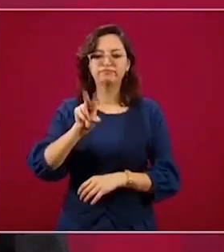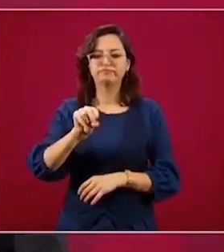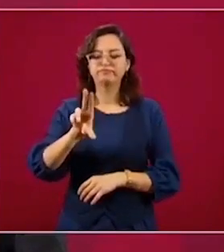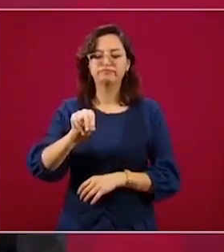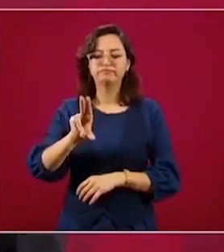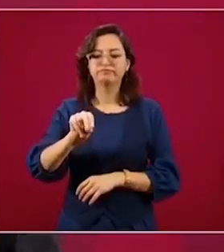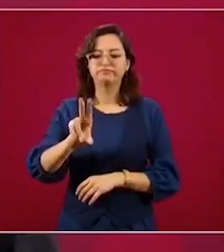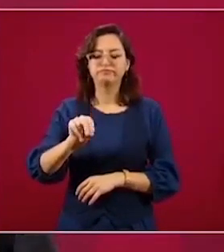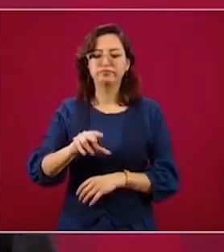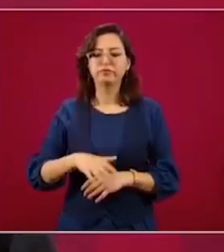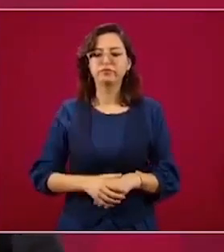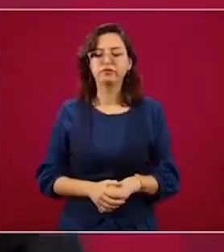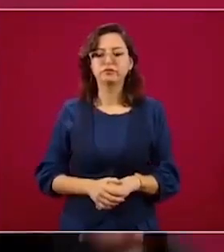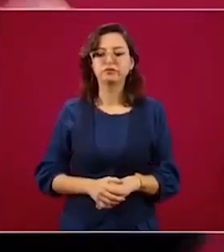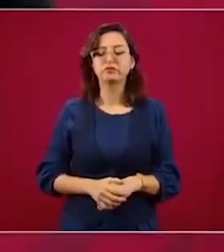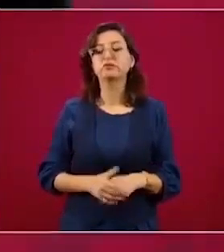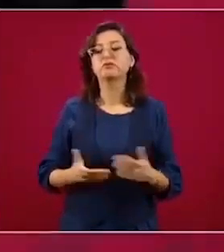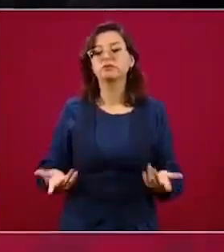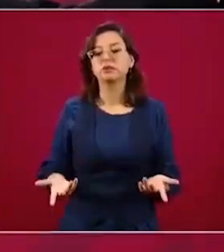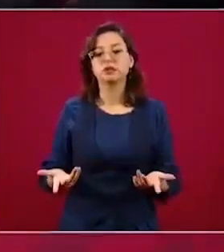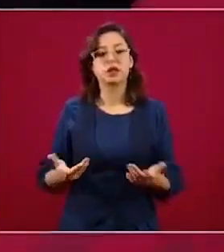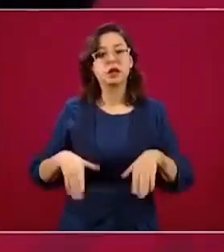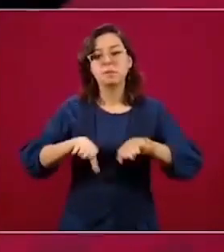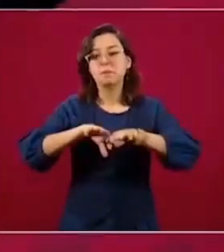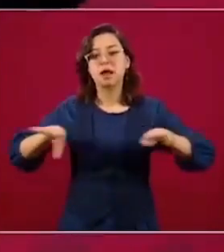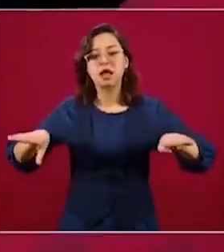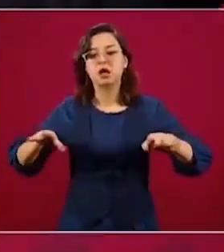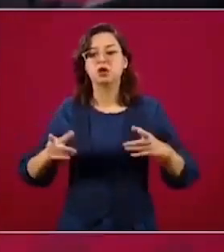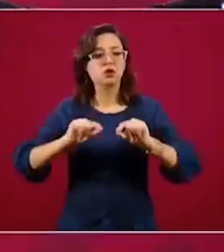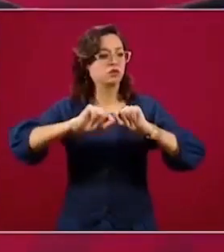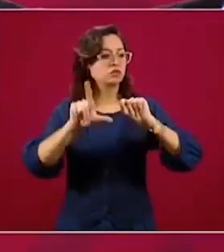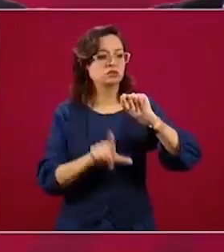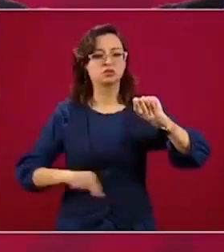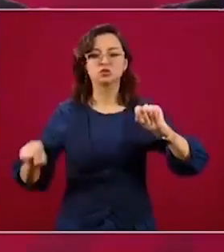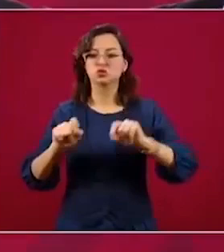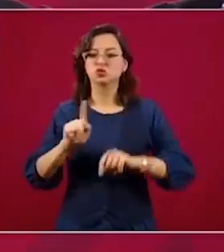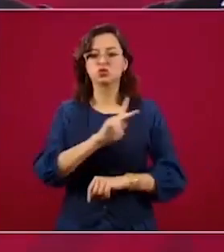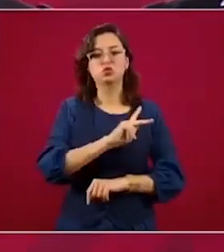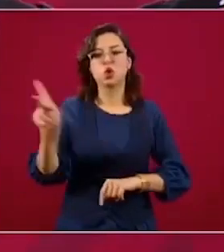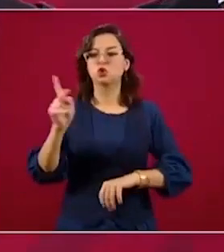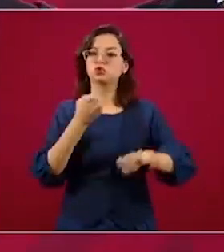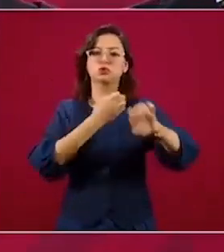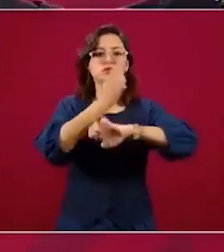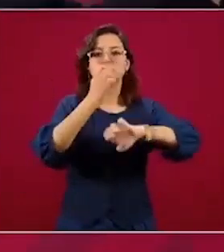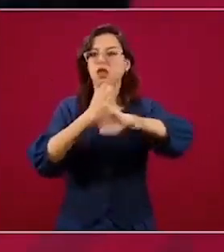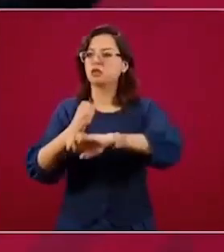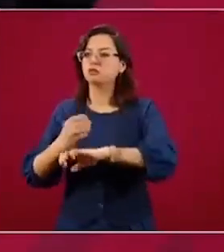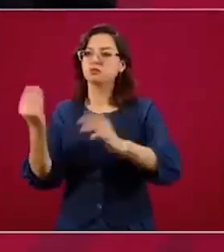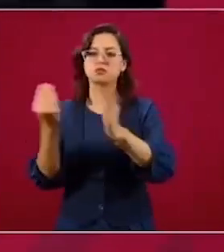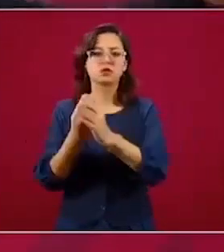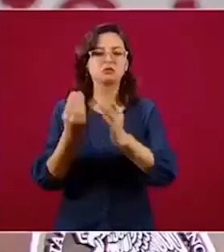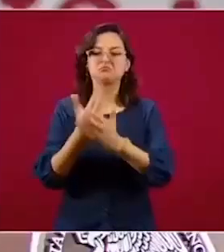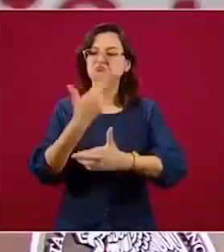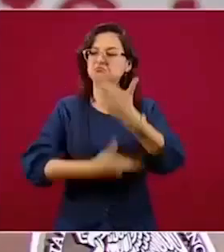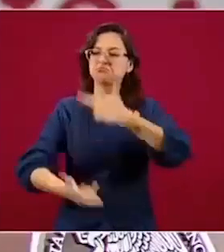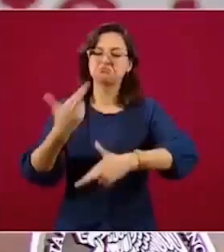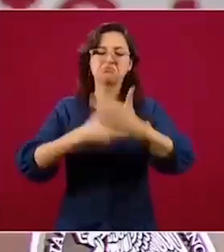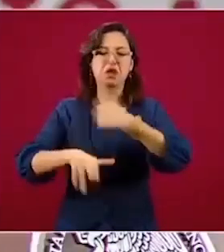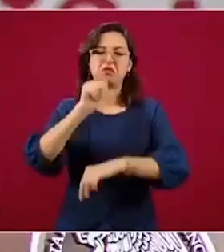Había la sugerencia de que así era una sola decisión para todo el país